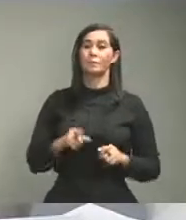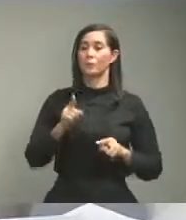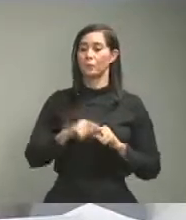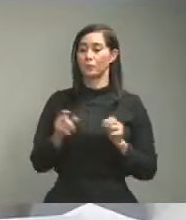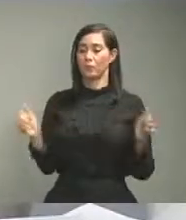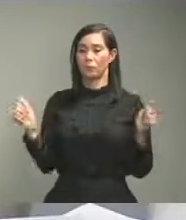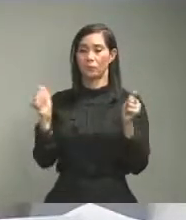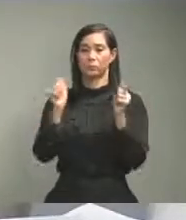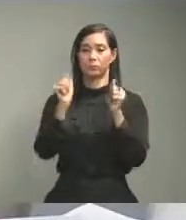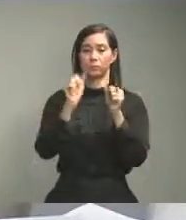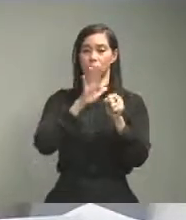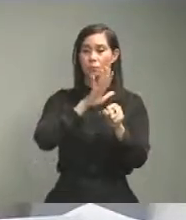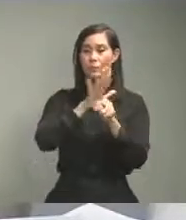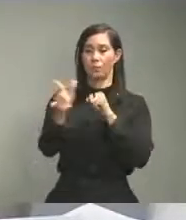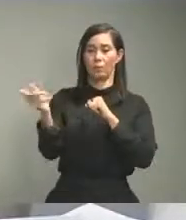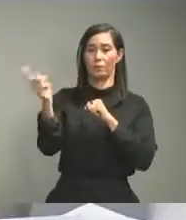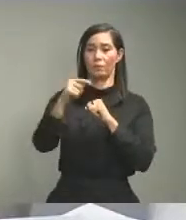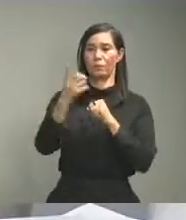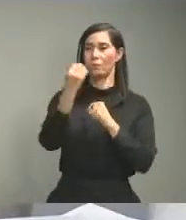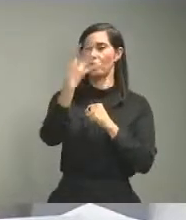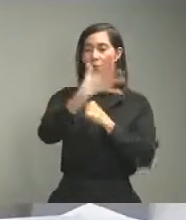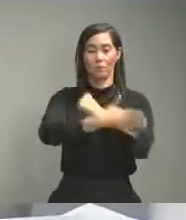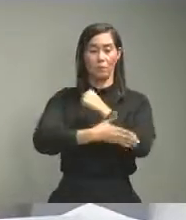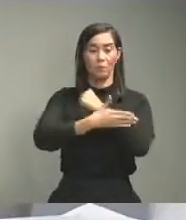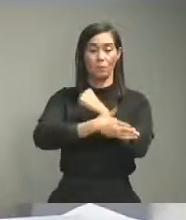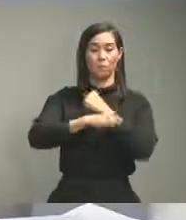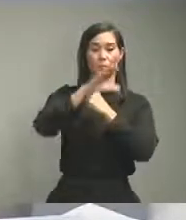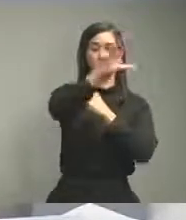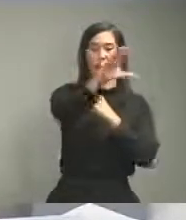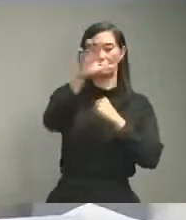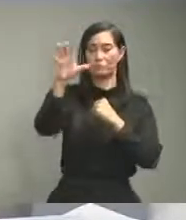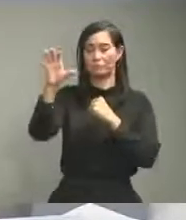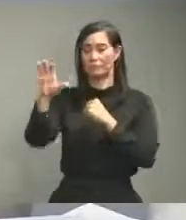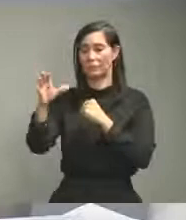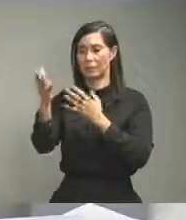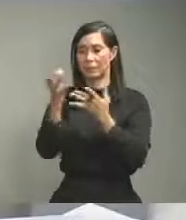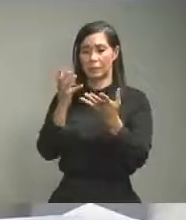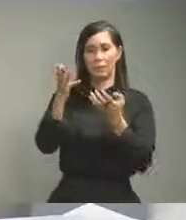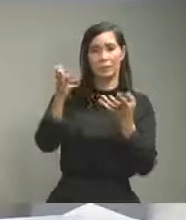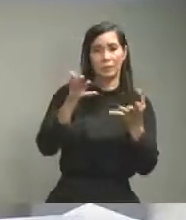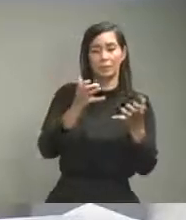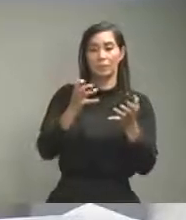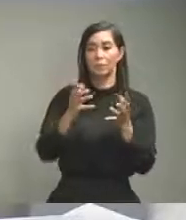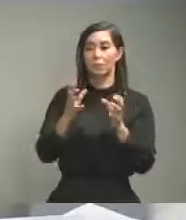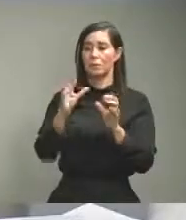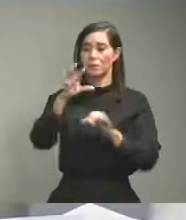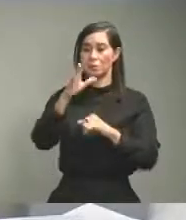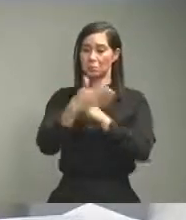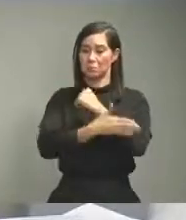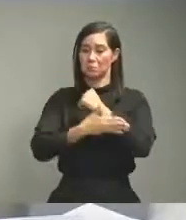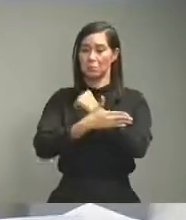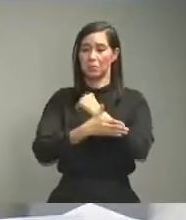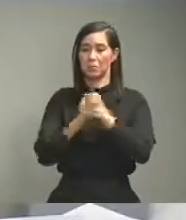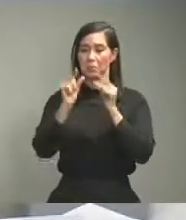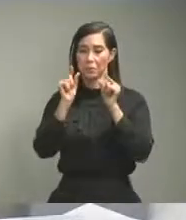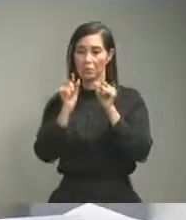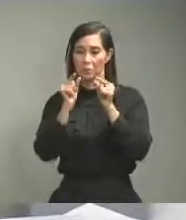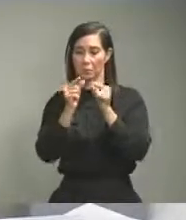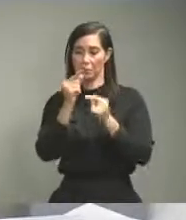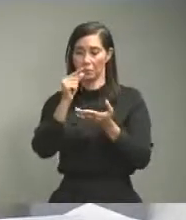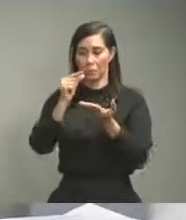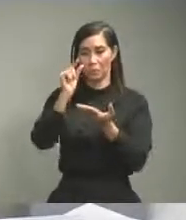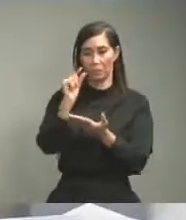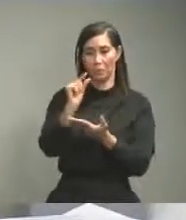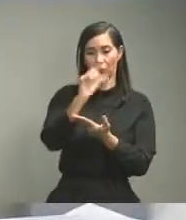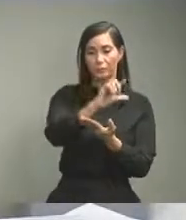completamente debido a la demanda internacional sino que va siendo una distribución por países a